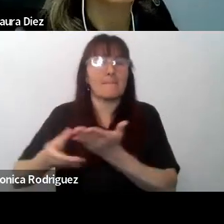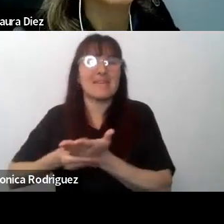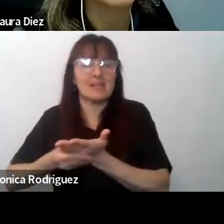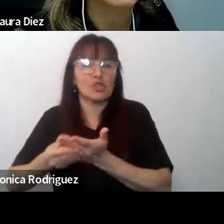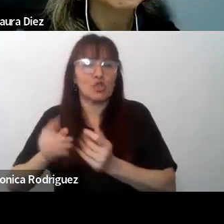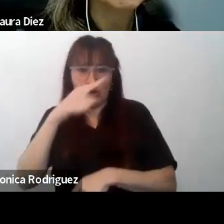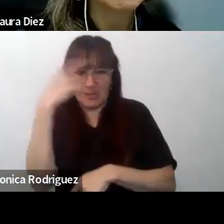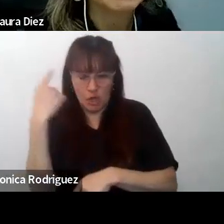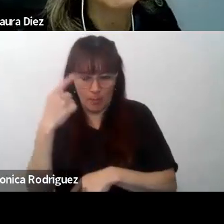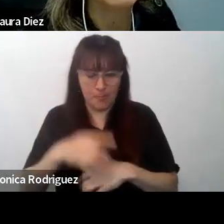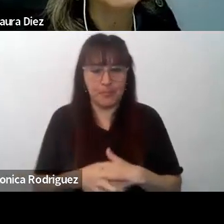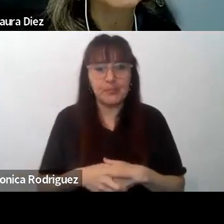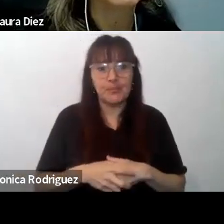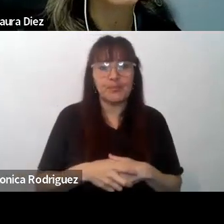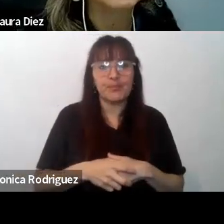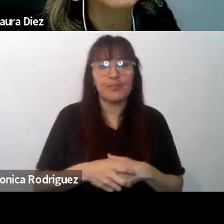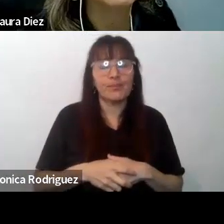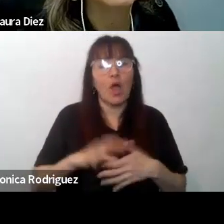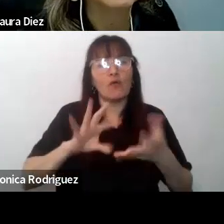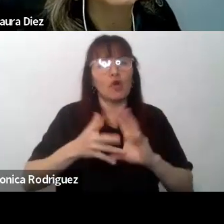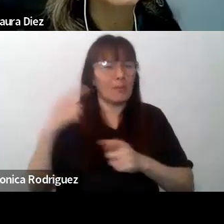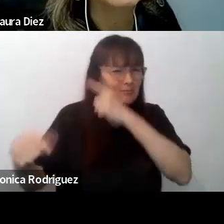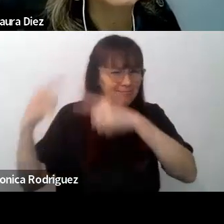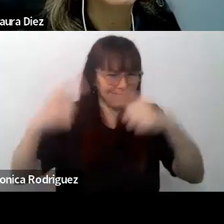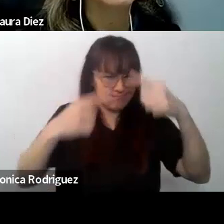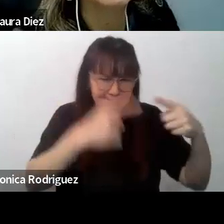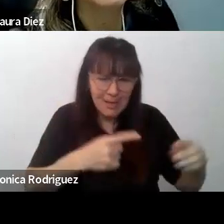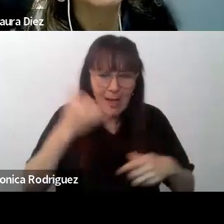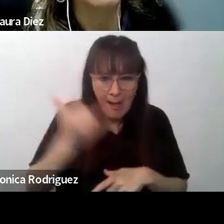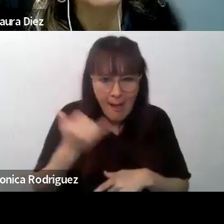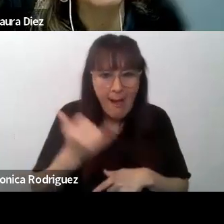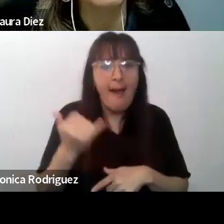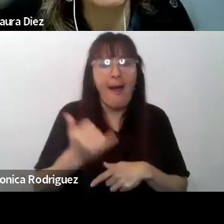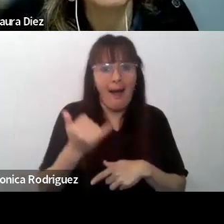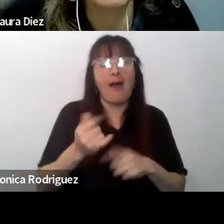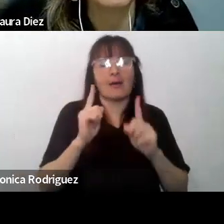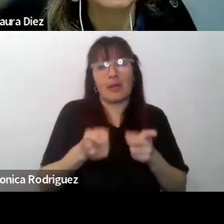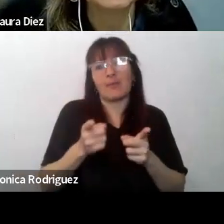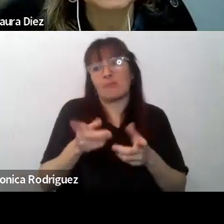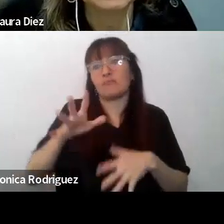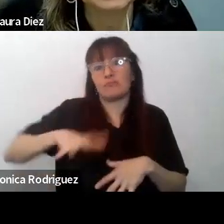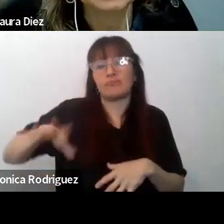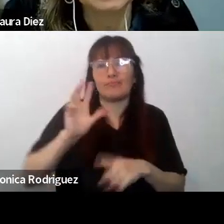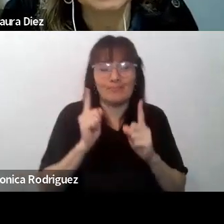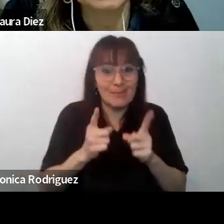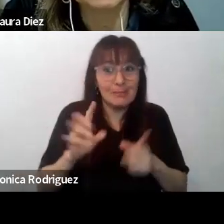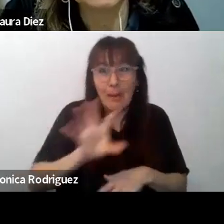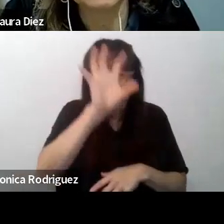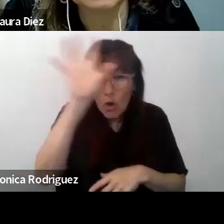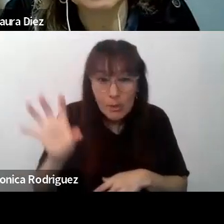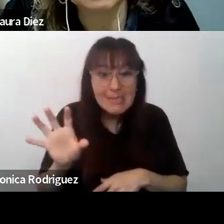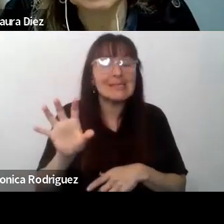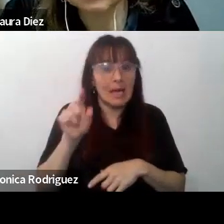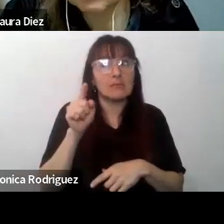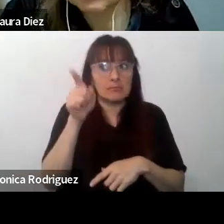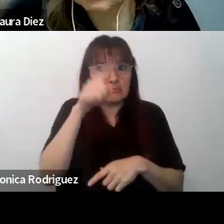Tenemos diferentes tipos de ofertas, incluso hay ofertas que son jurisdiccionales, que las mismas provincias realizan y llevan a